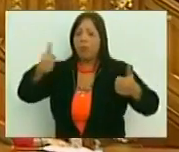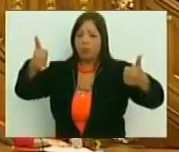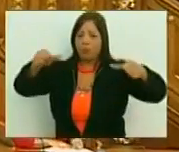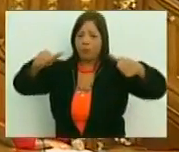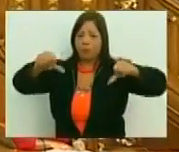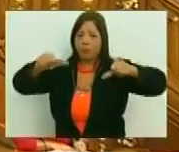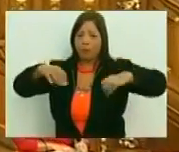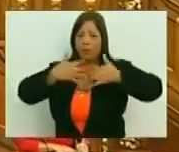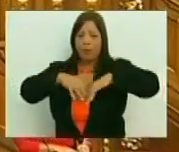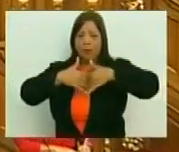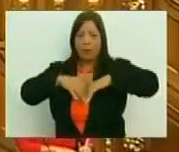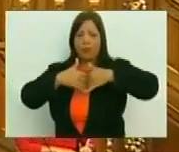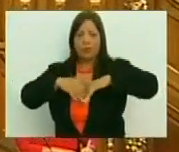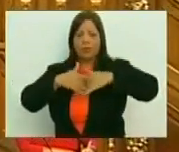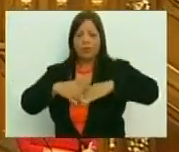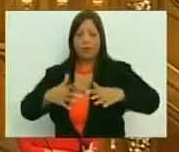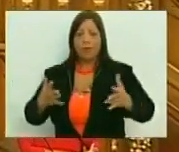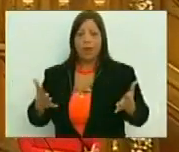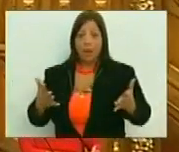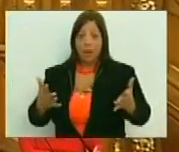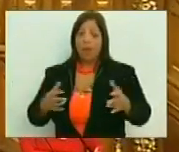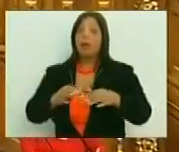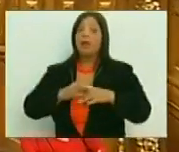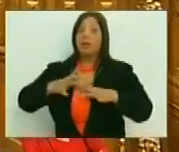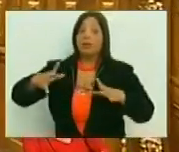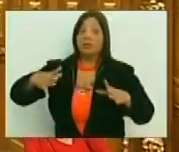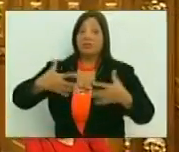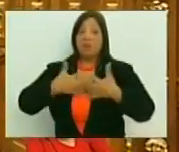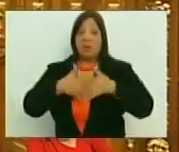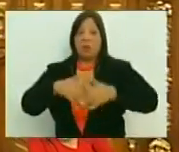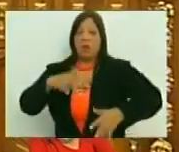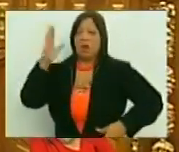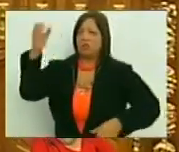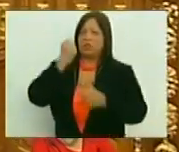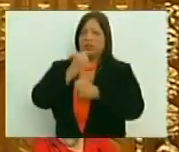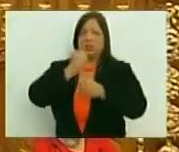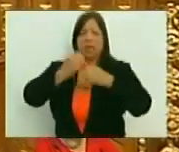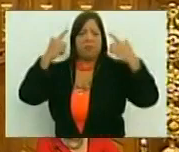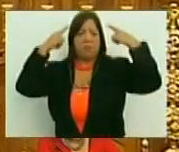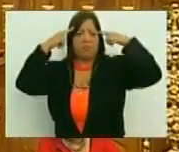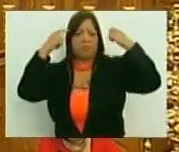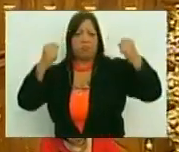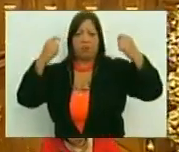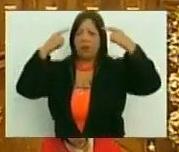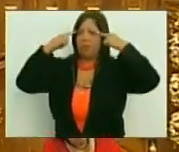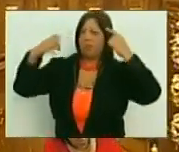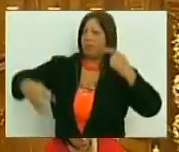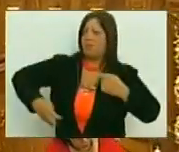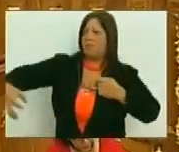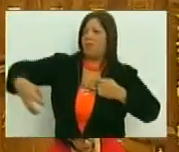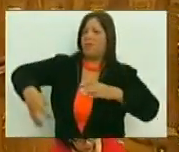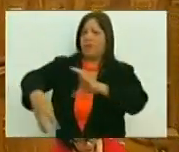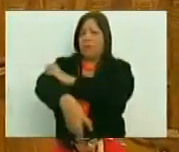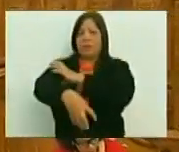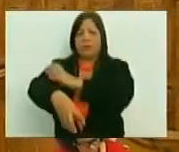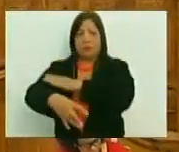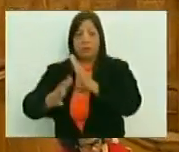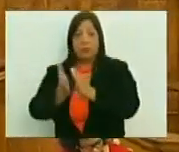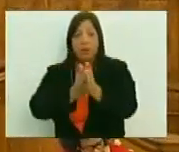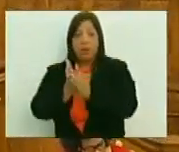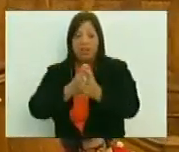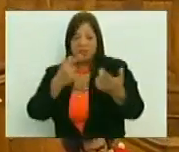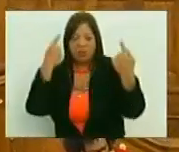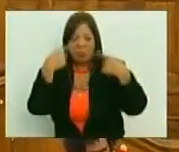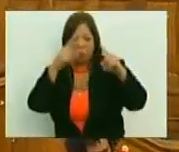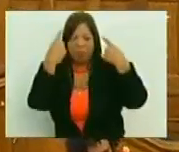actividad productiva, son los grandes empresarios, son los que saben trabajar, son los que saben administrar, güey, también, vengan para acá,